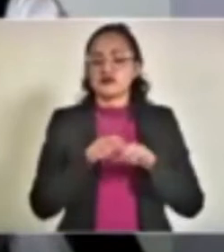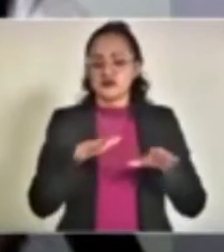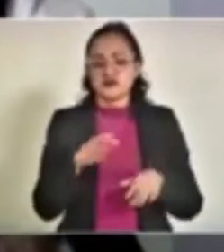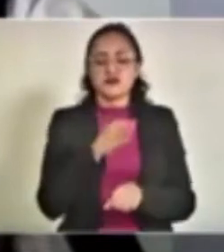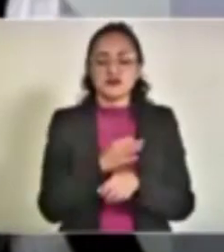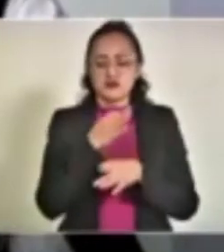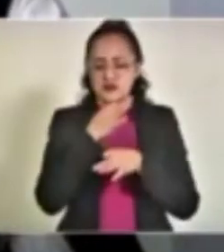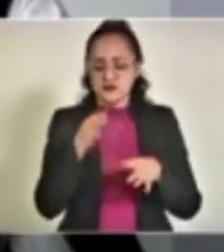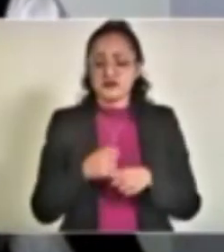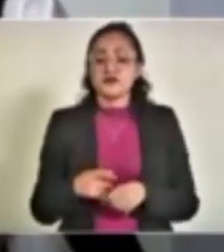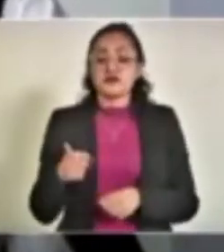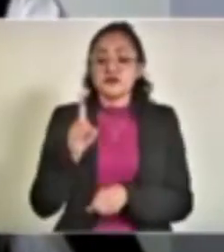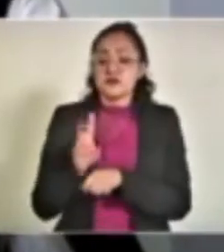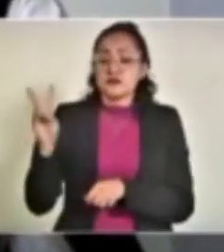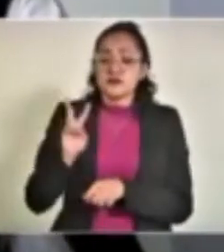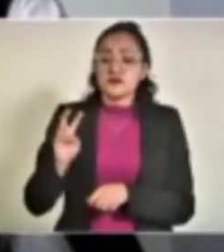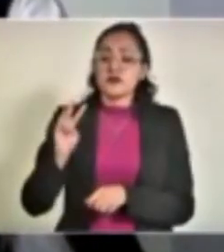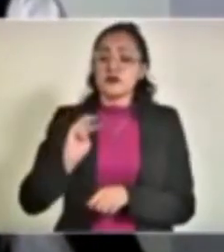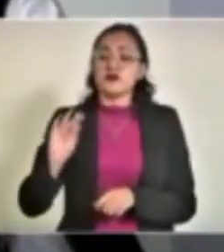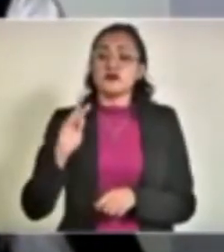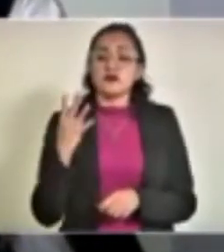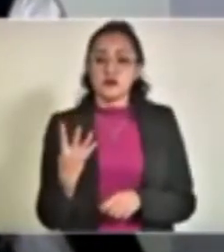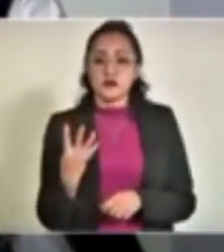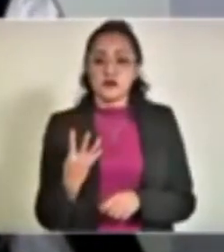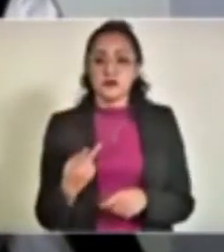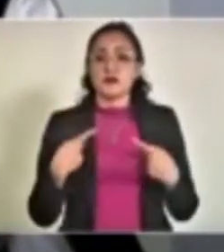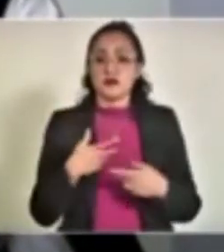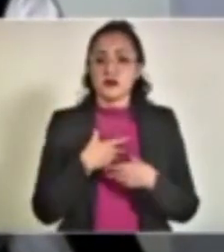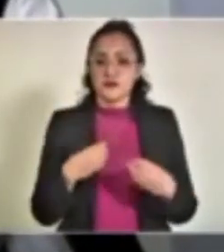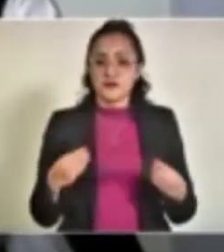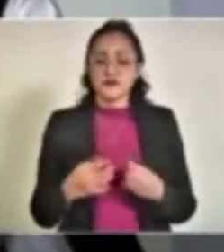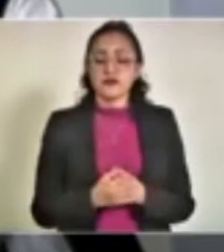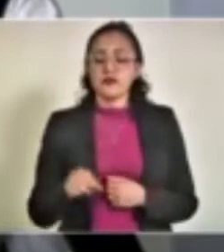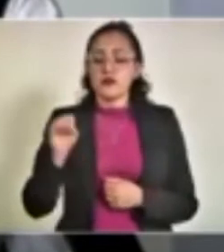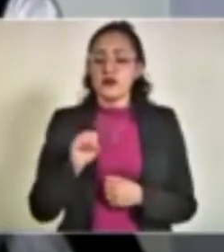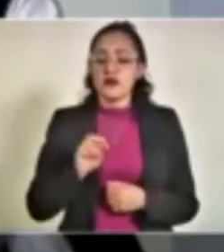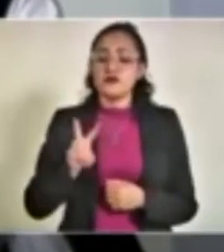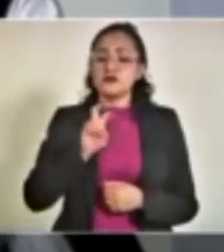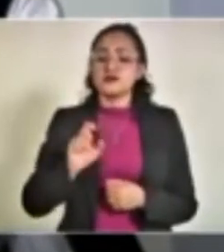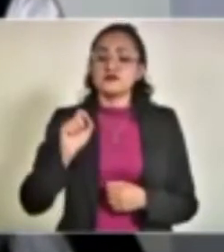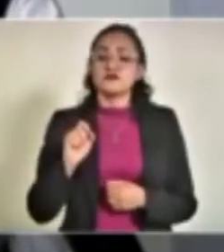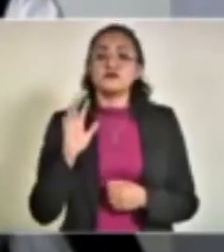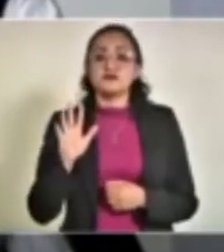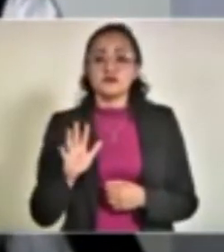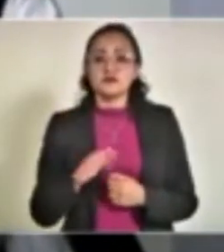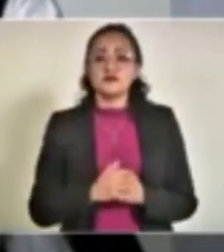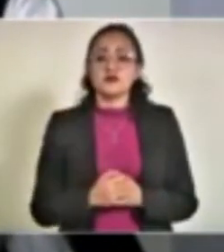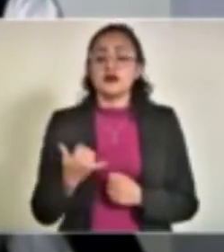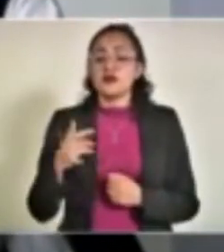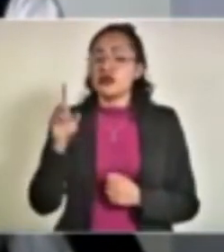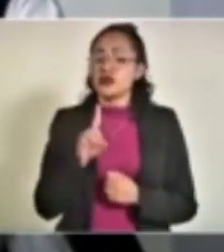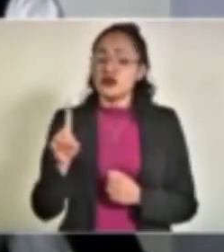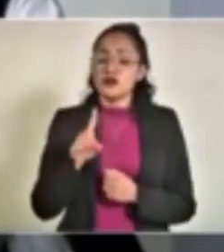la siguiente manera. El viernes 394 activos, el sábado 225 y el